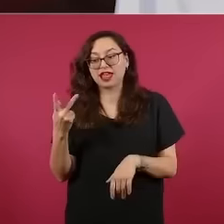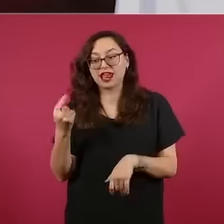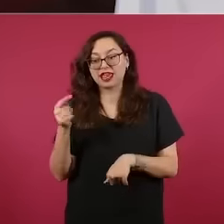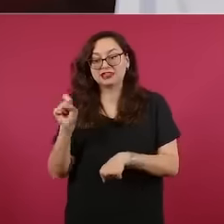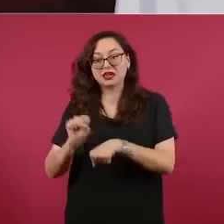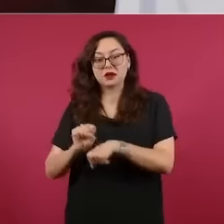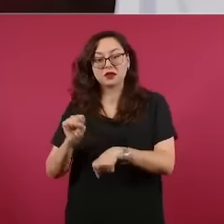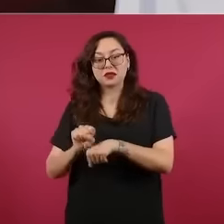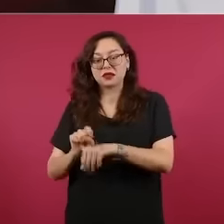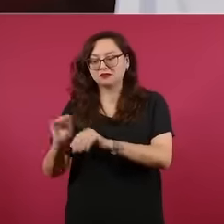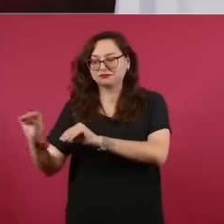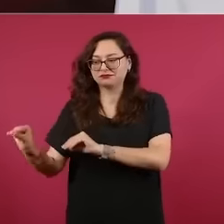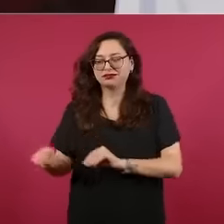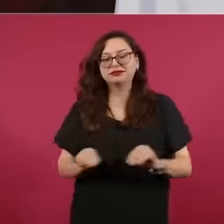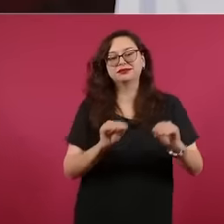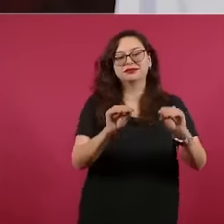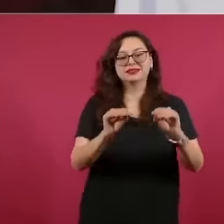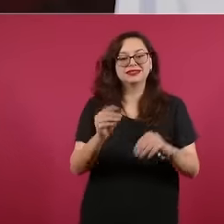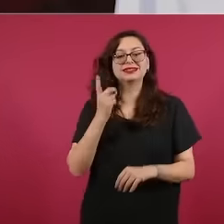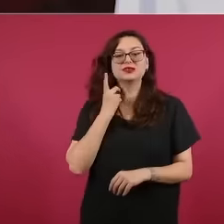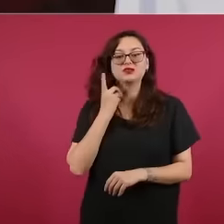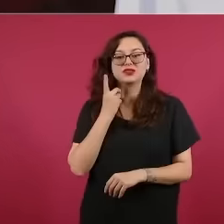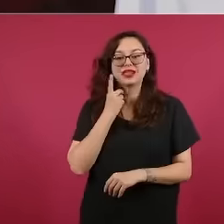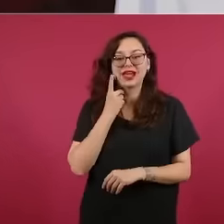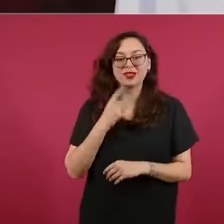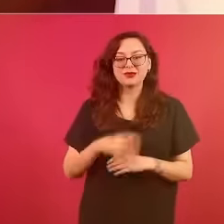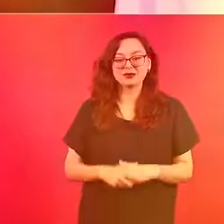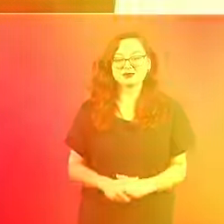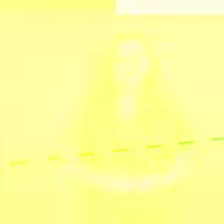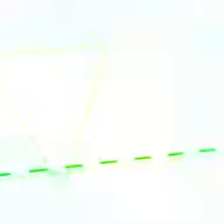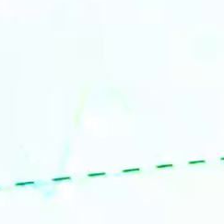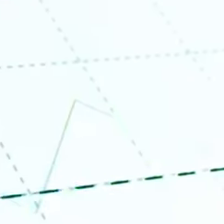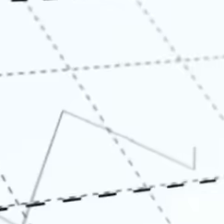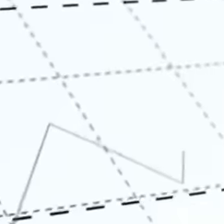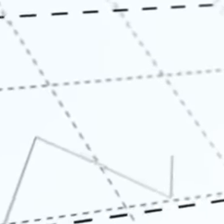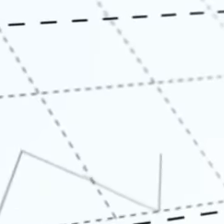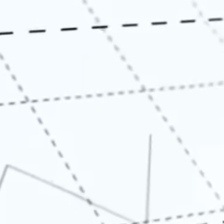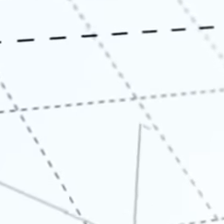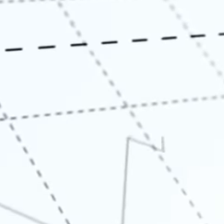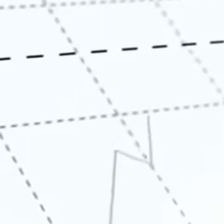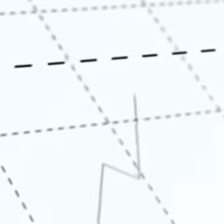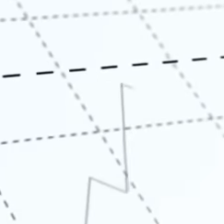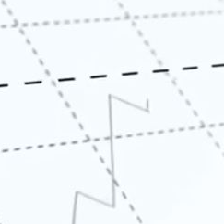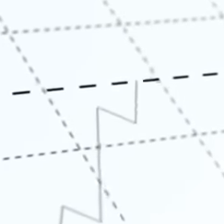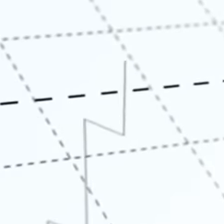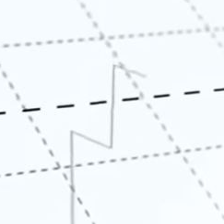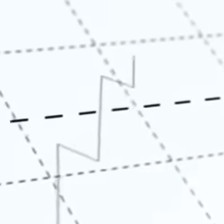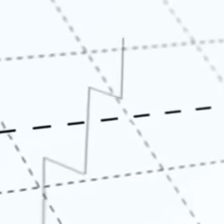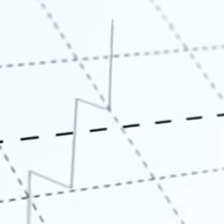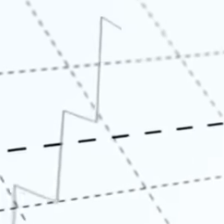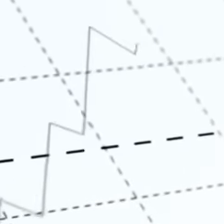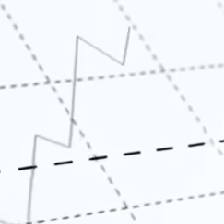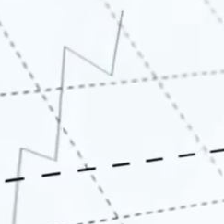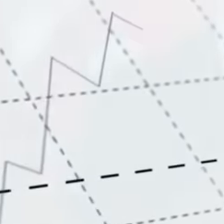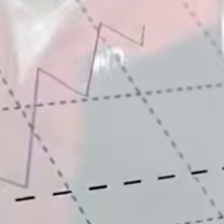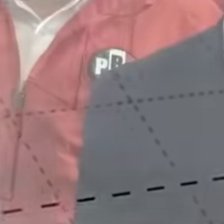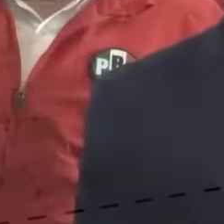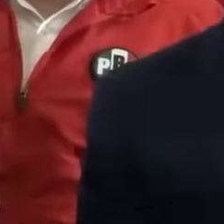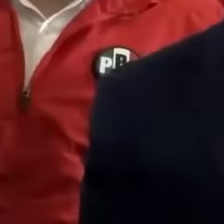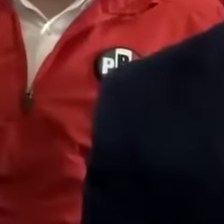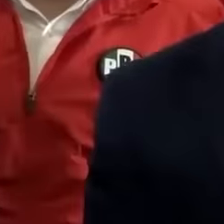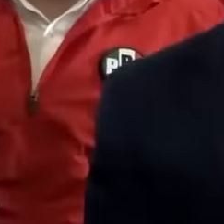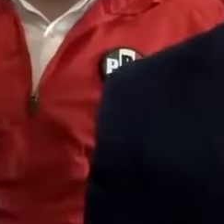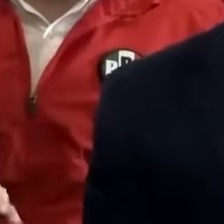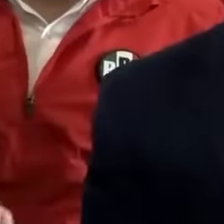como la fuerza política más potente del país. Y mientras Morena avanza a pasos agigantados, los